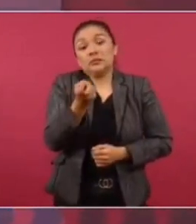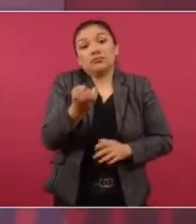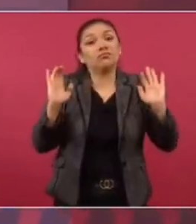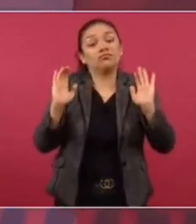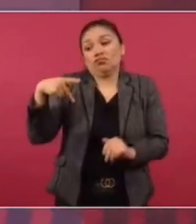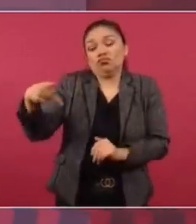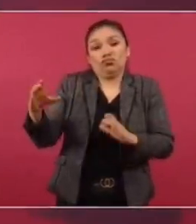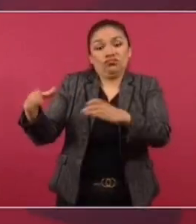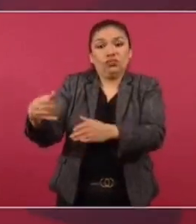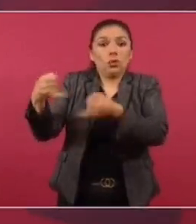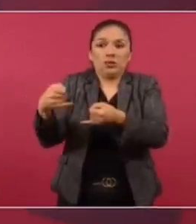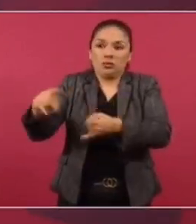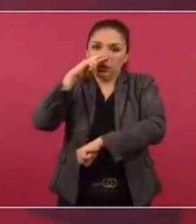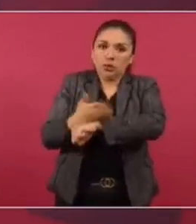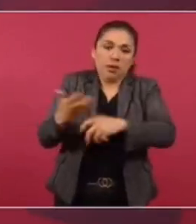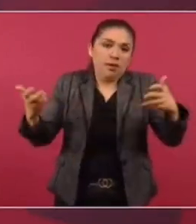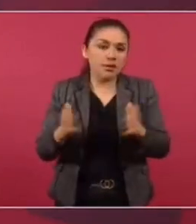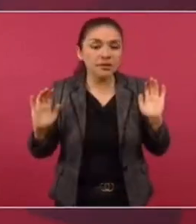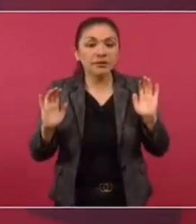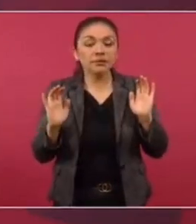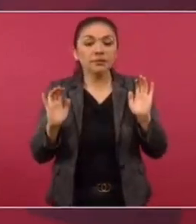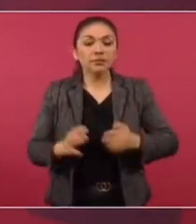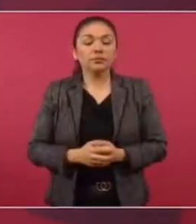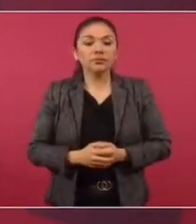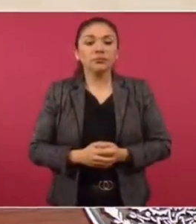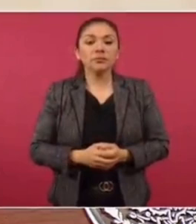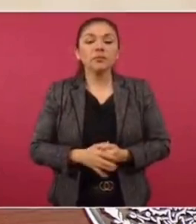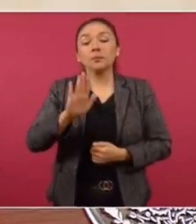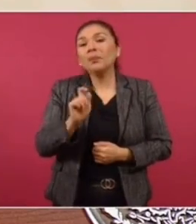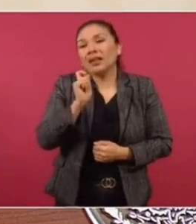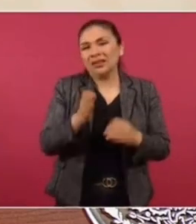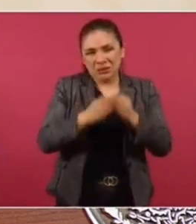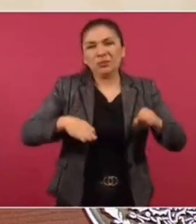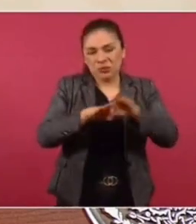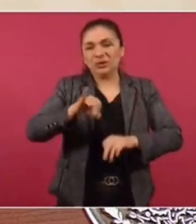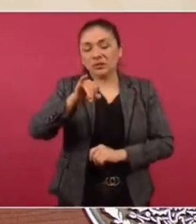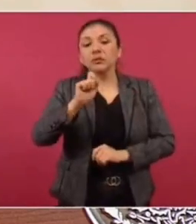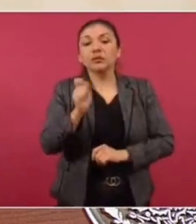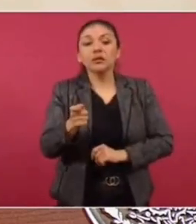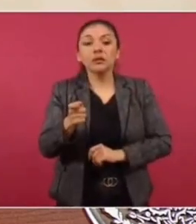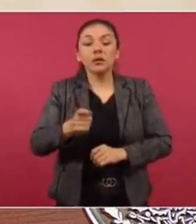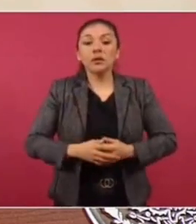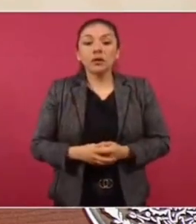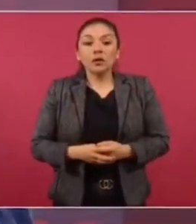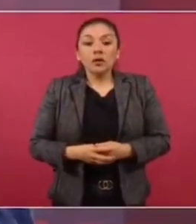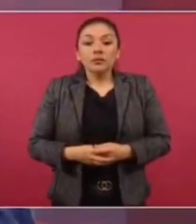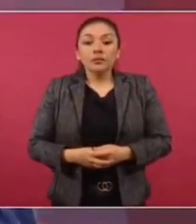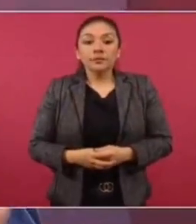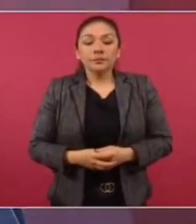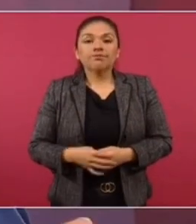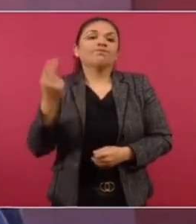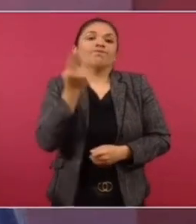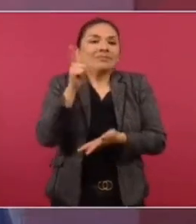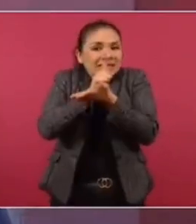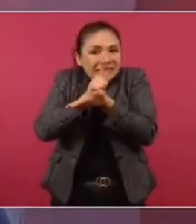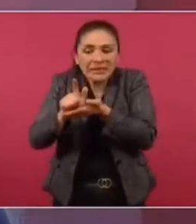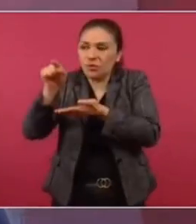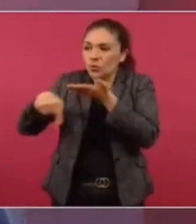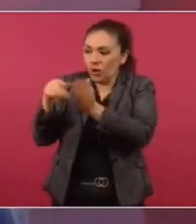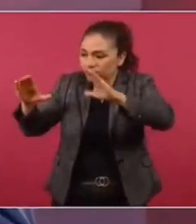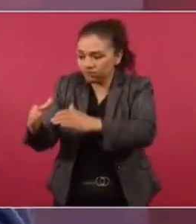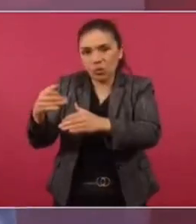al Poder Judicial. Lo que es importante es que se purifique el Poder Judicial,